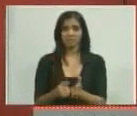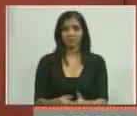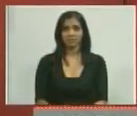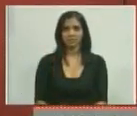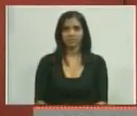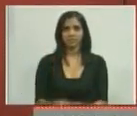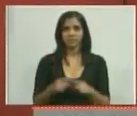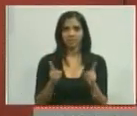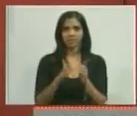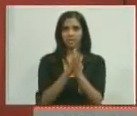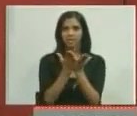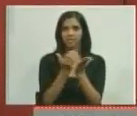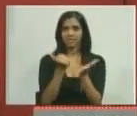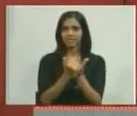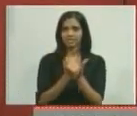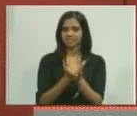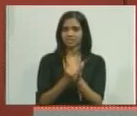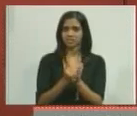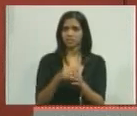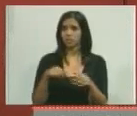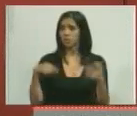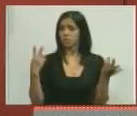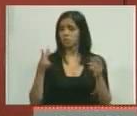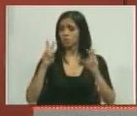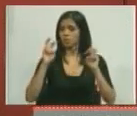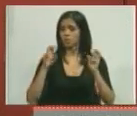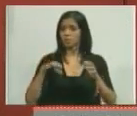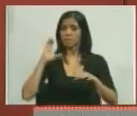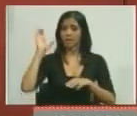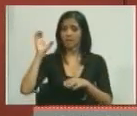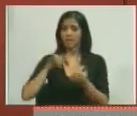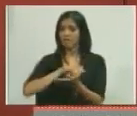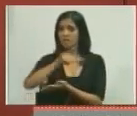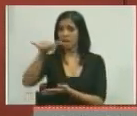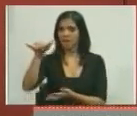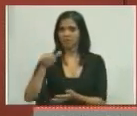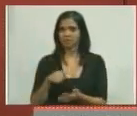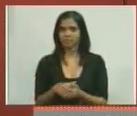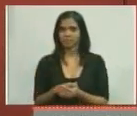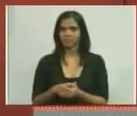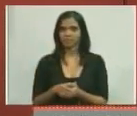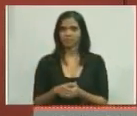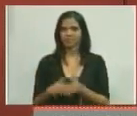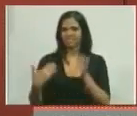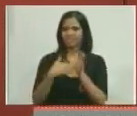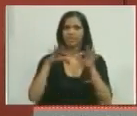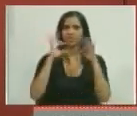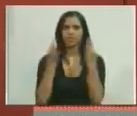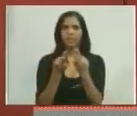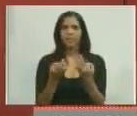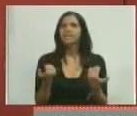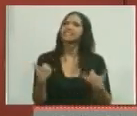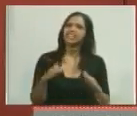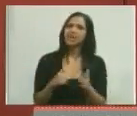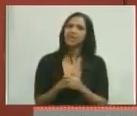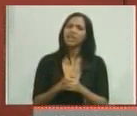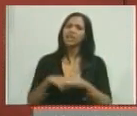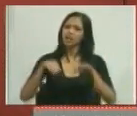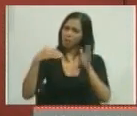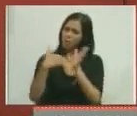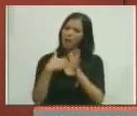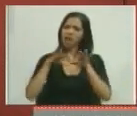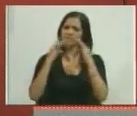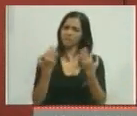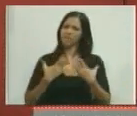Pero tiene un pasaporte ugandés para viajar. Y se mete con la familia. ¿Será que cuando ellos se meten con la familia